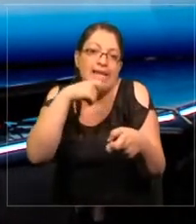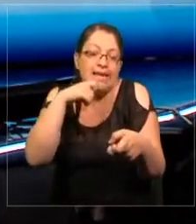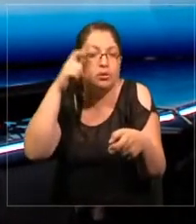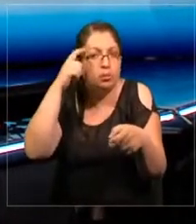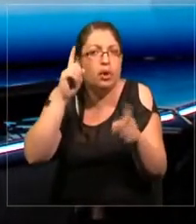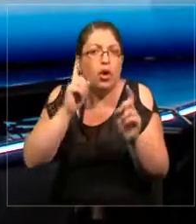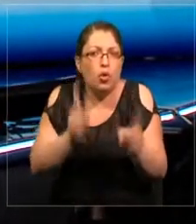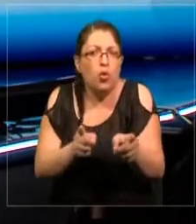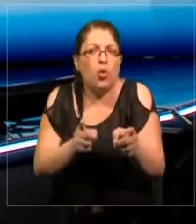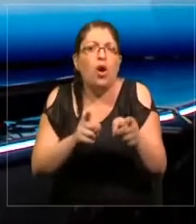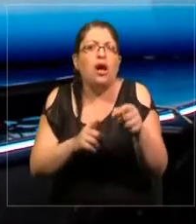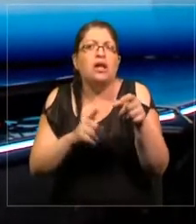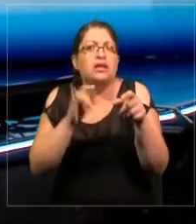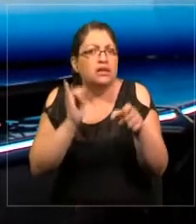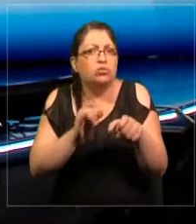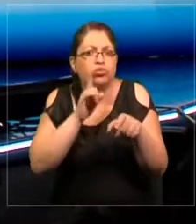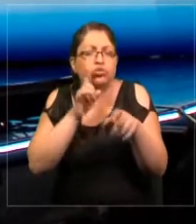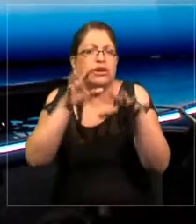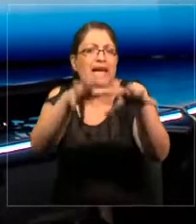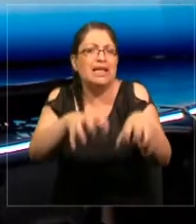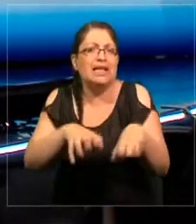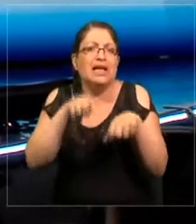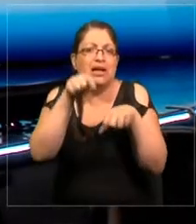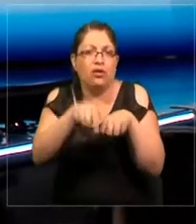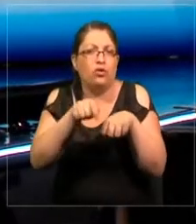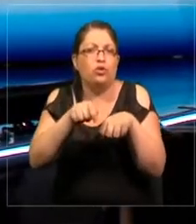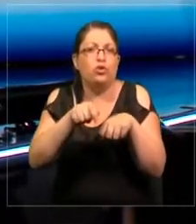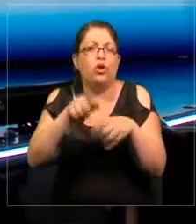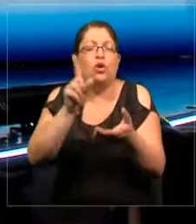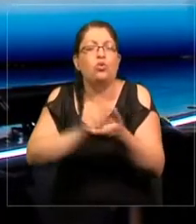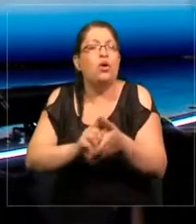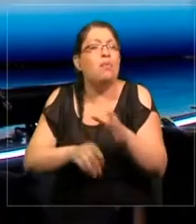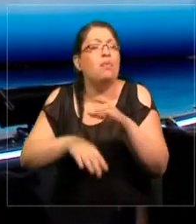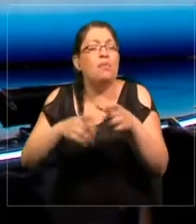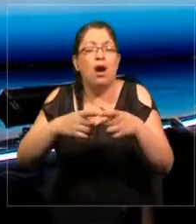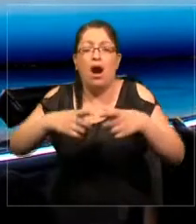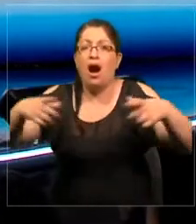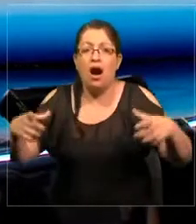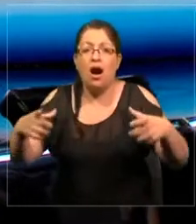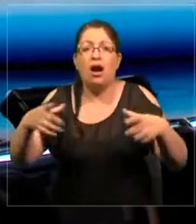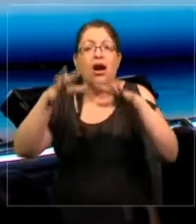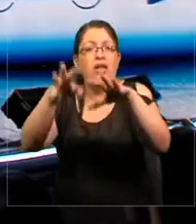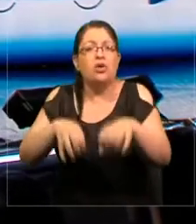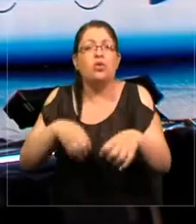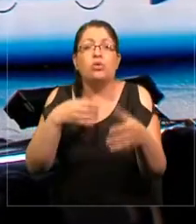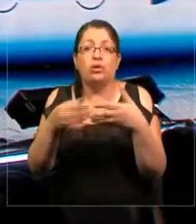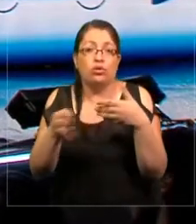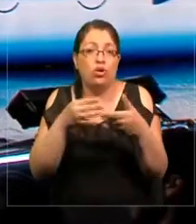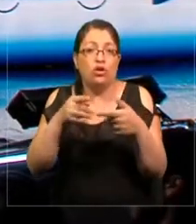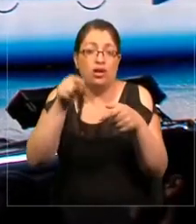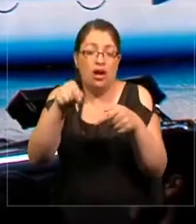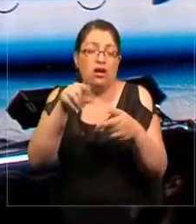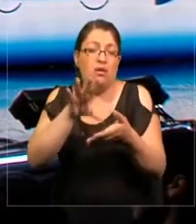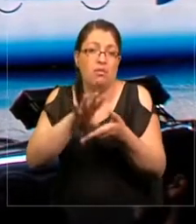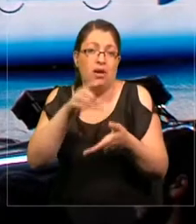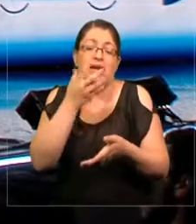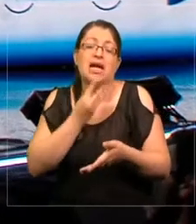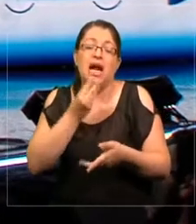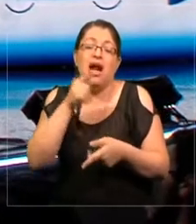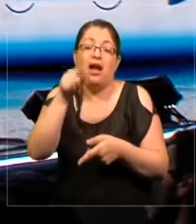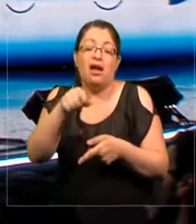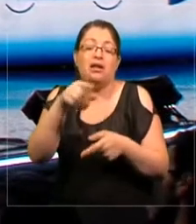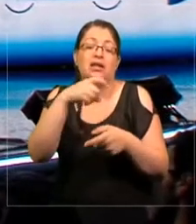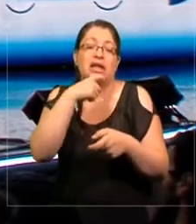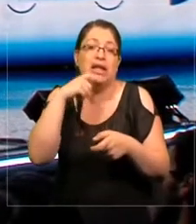está floreciente con agricultura. El área más grande de agricultura en Israel es el desierto. Solo